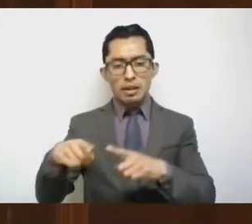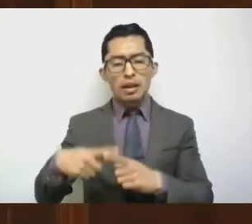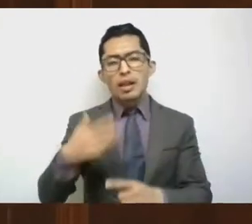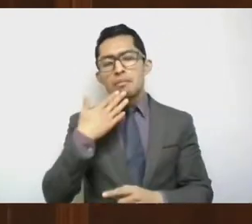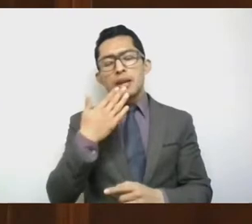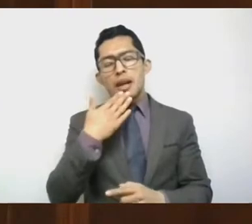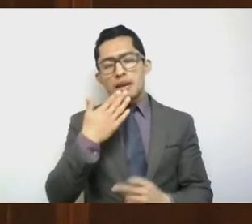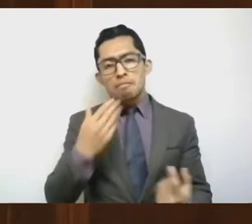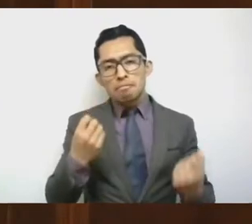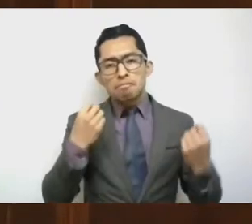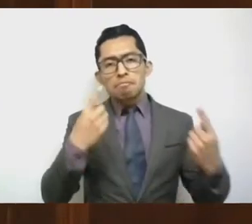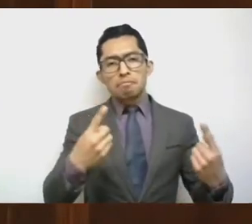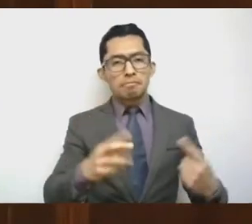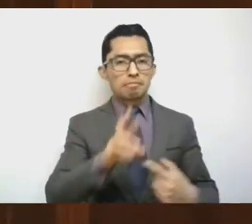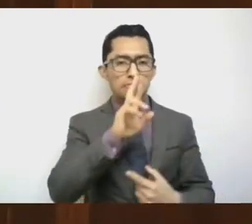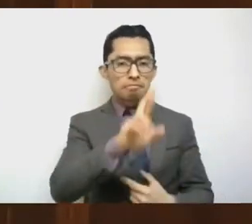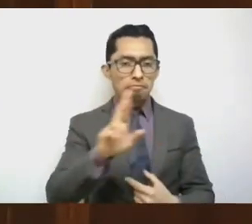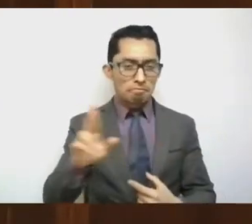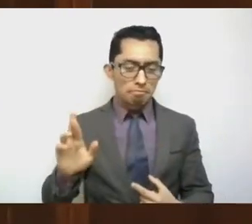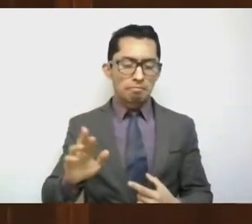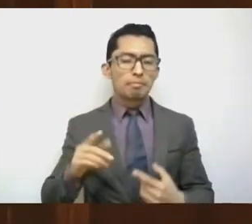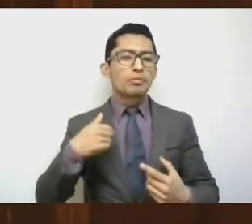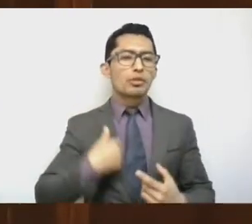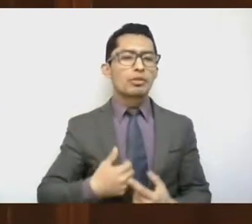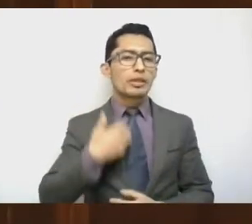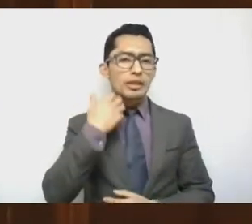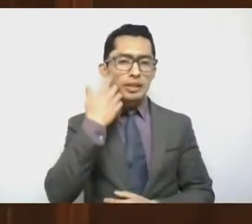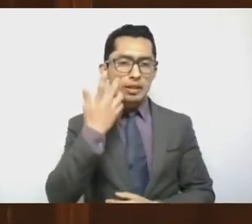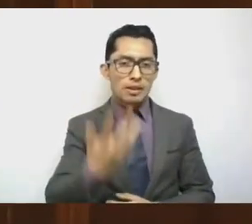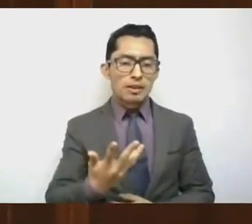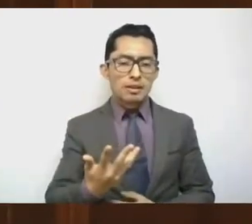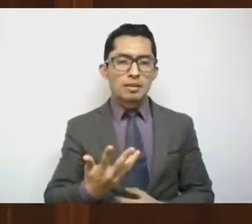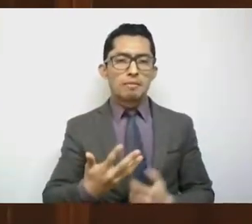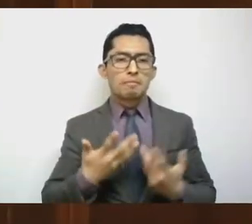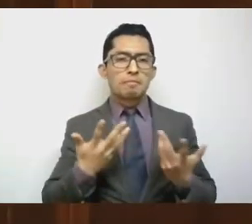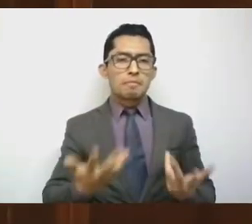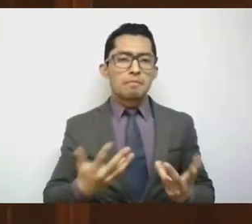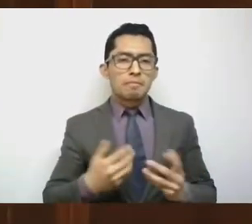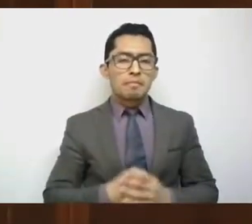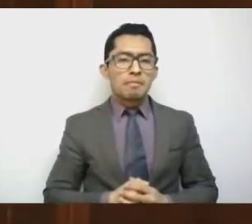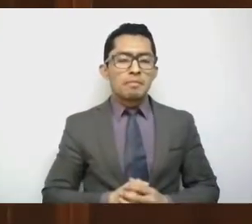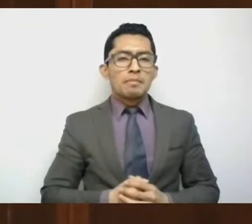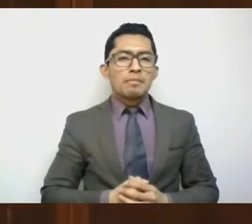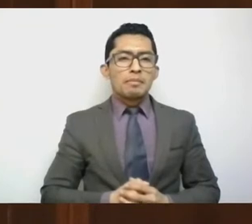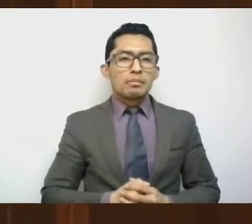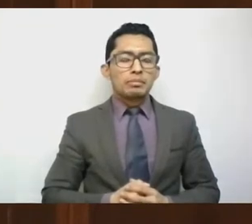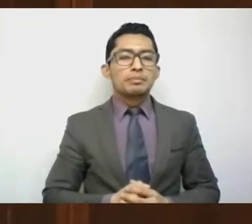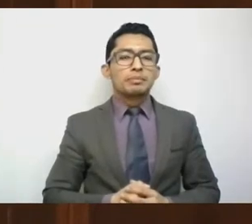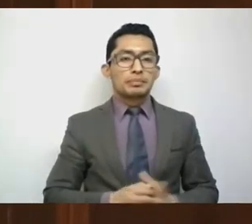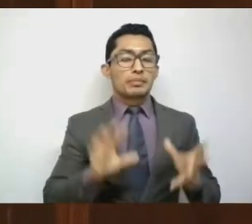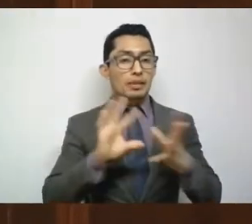Yo quisiera, en obsequio de la claridad,